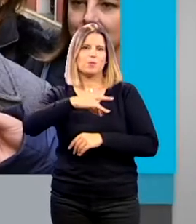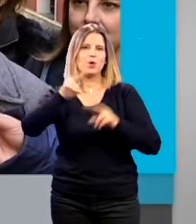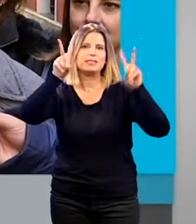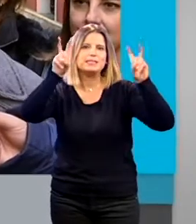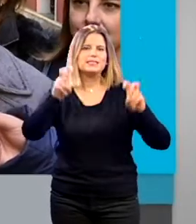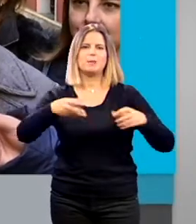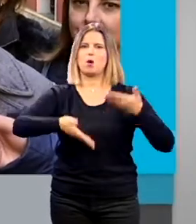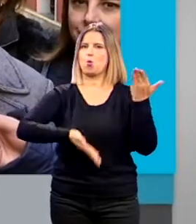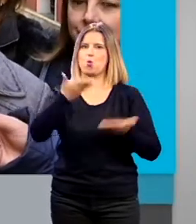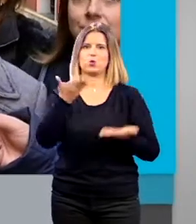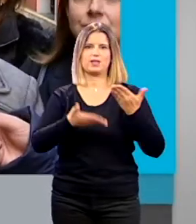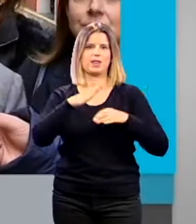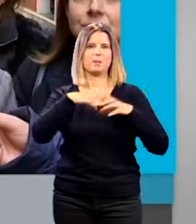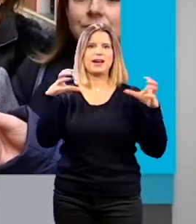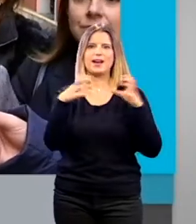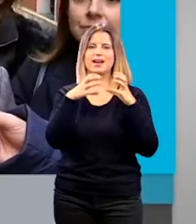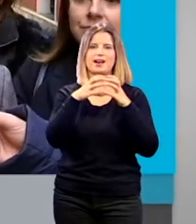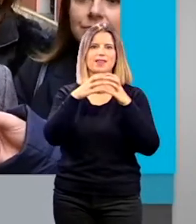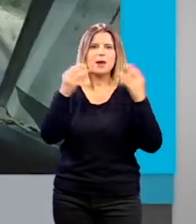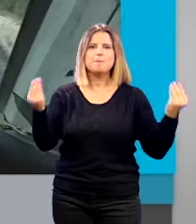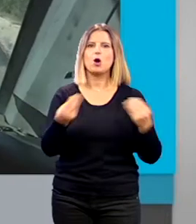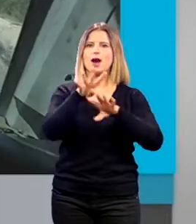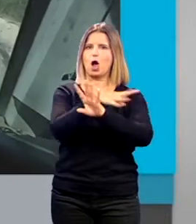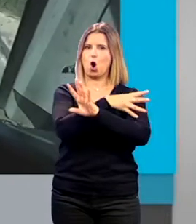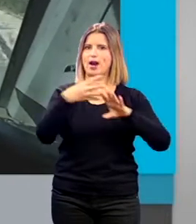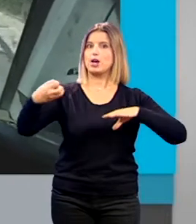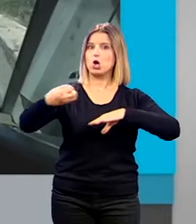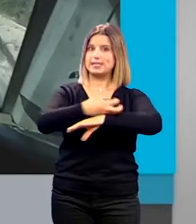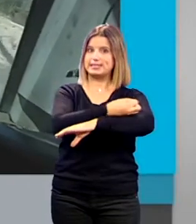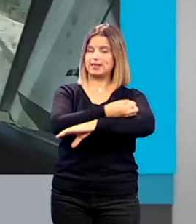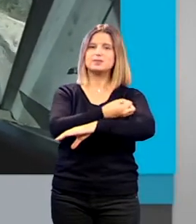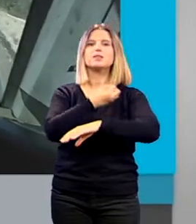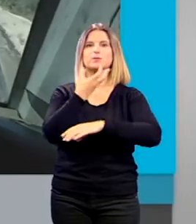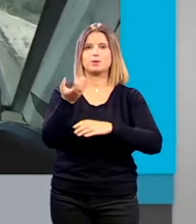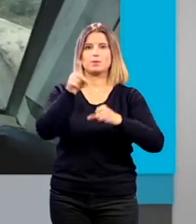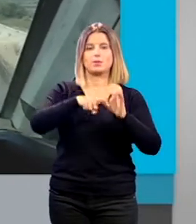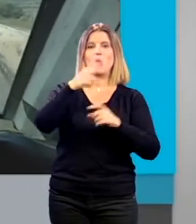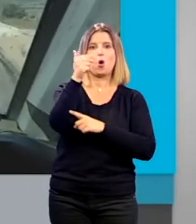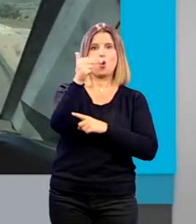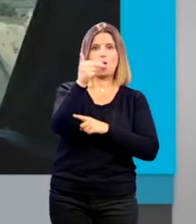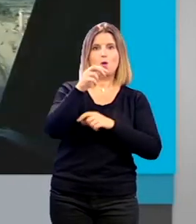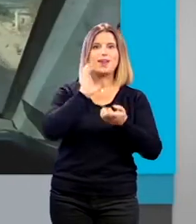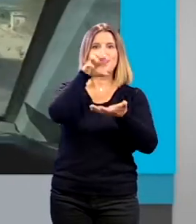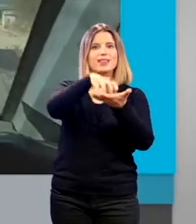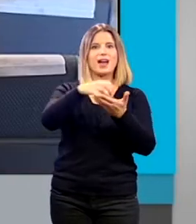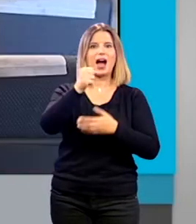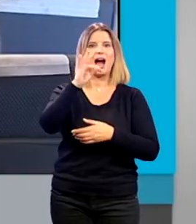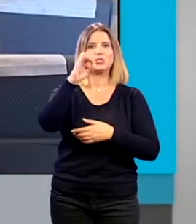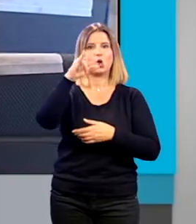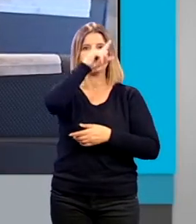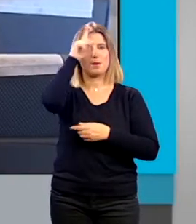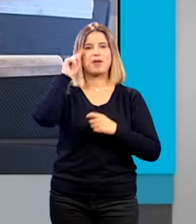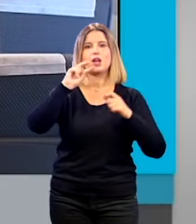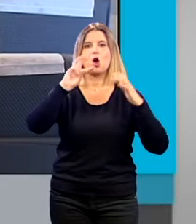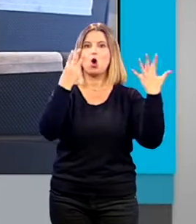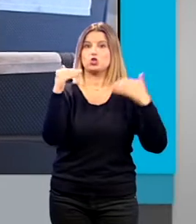para Granada y la mejora de la frecuencia y de los horarios de los trenes. Los trenes que se sumarán al servicio saldrán los viernes de la estación de Atocha a las 8